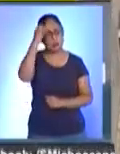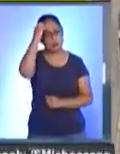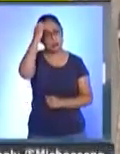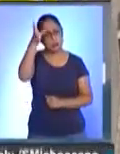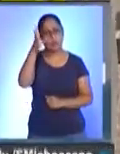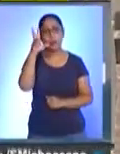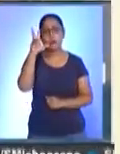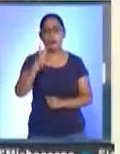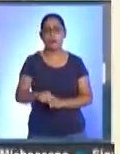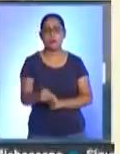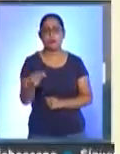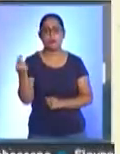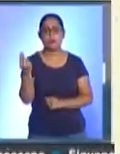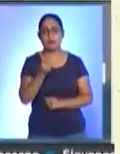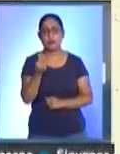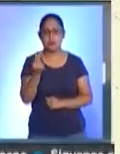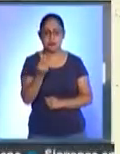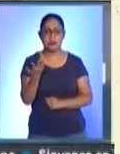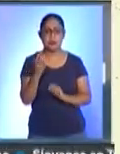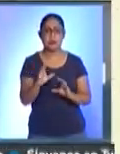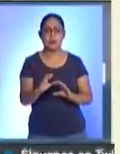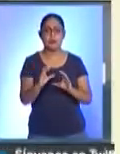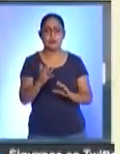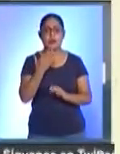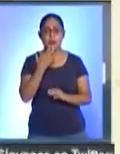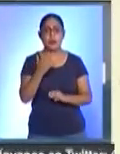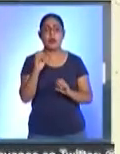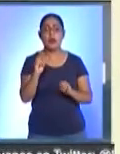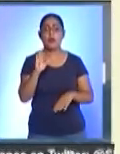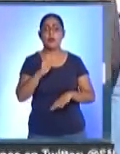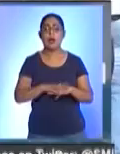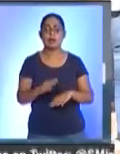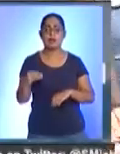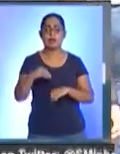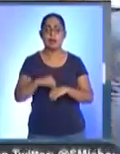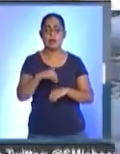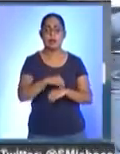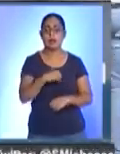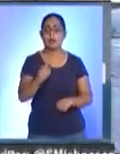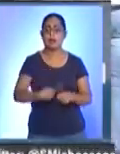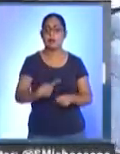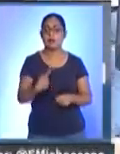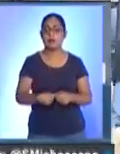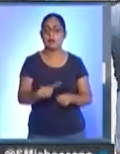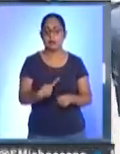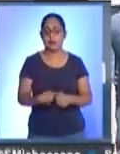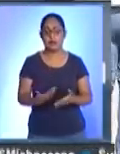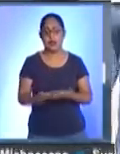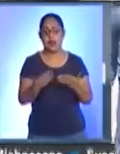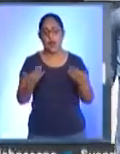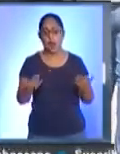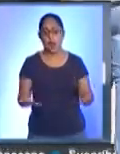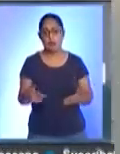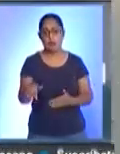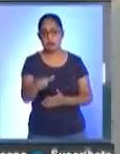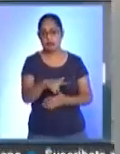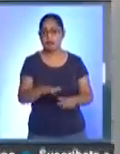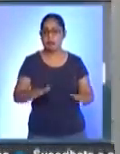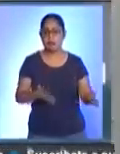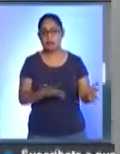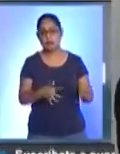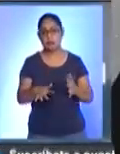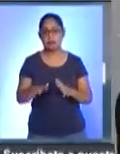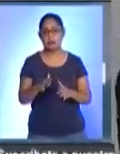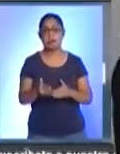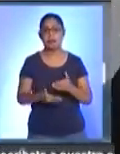De lo contrario, los casos irán aumentando. Por lo pronto, yo diría que en esta temporada todavía es estable. La gran prueba